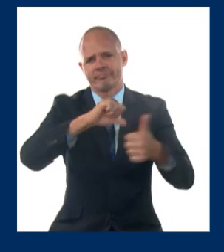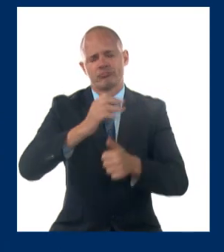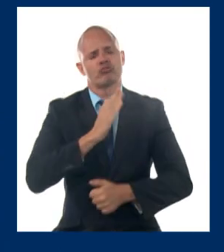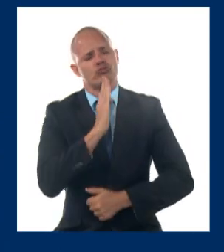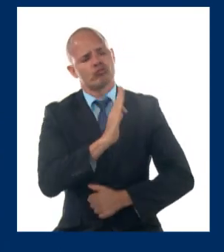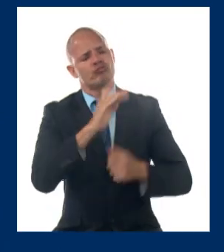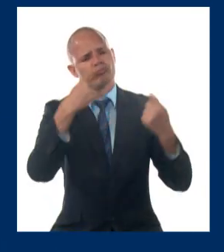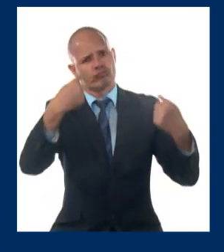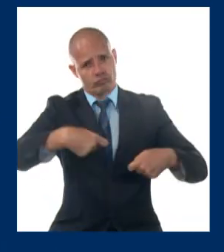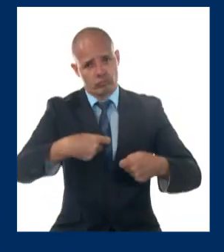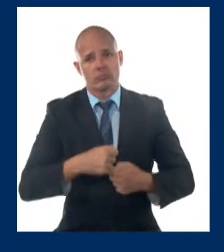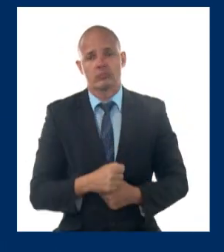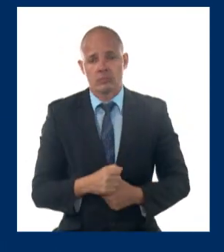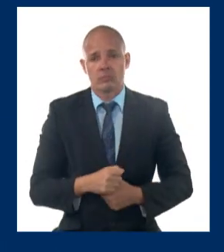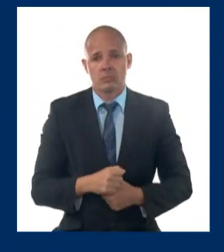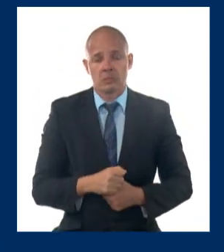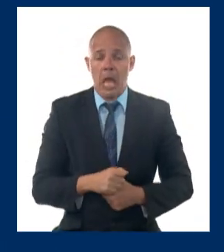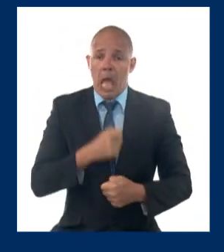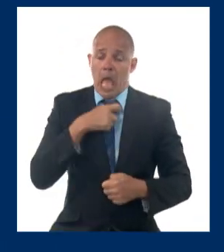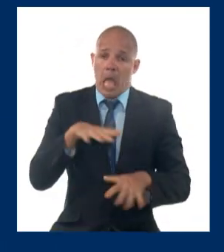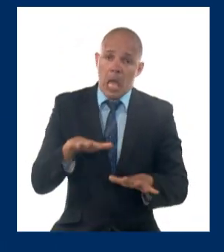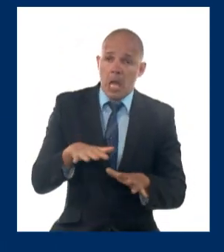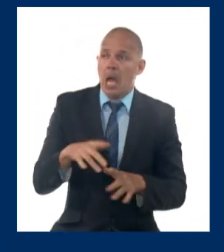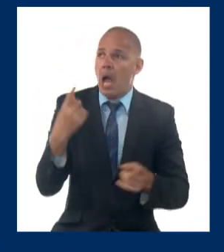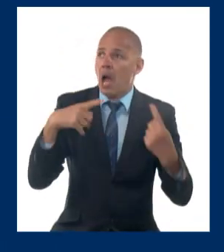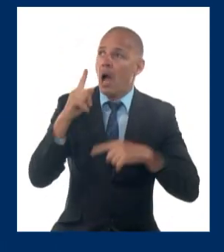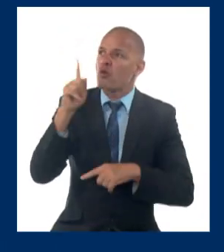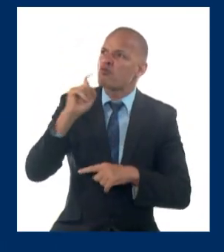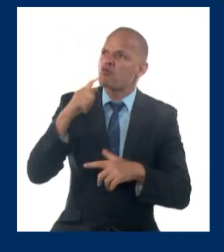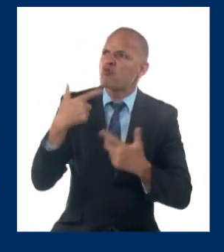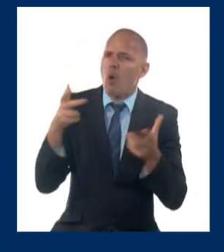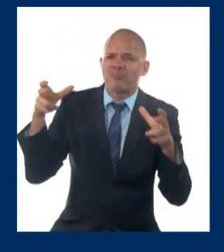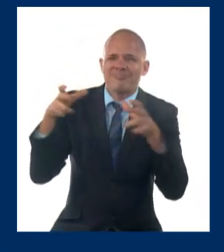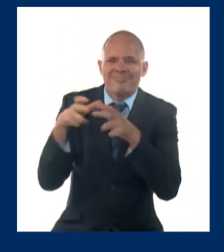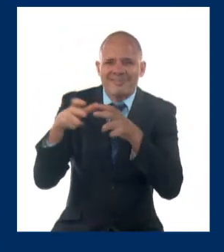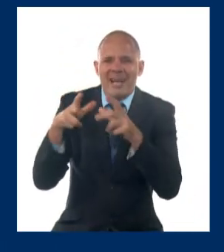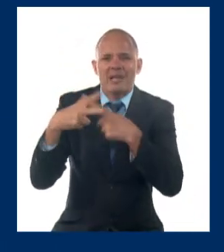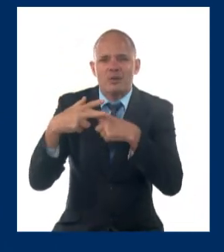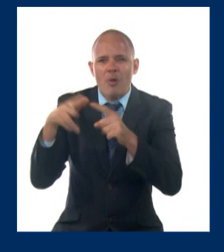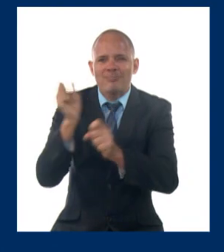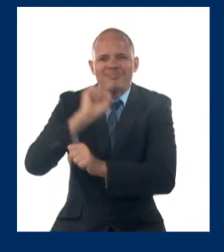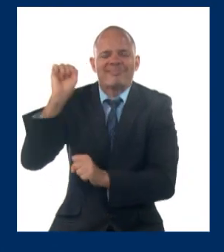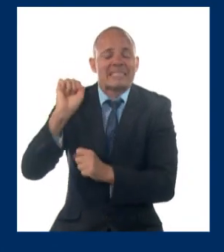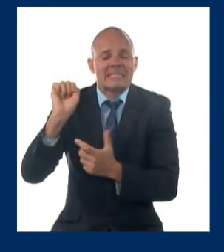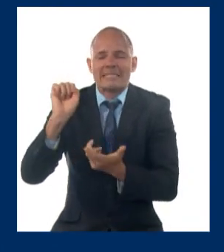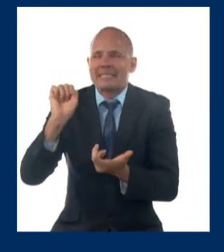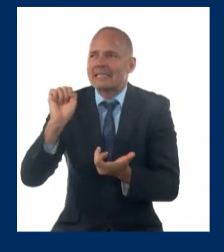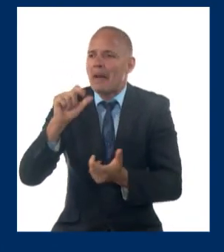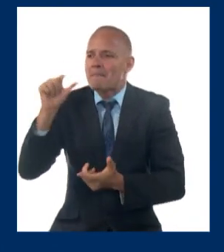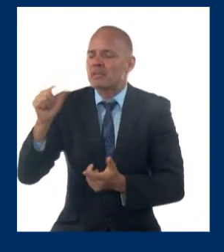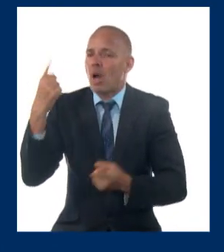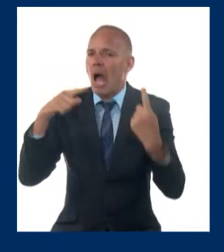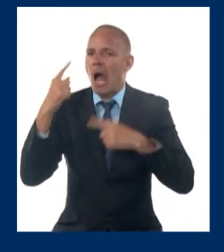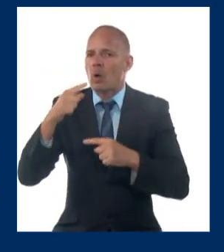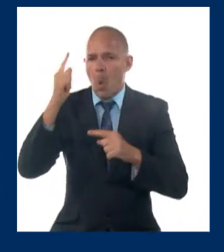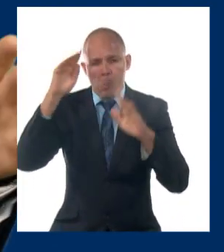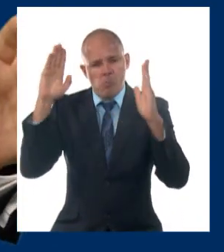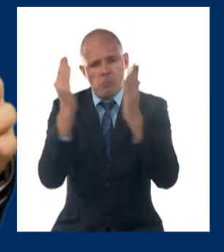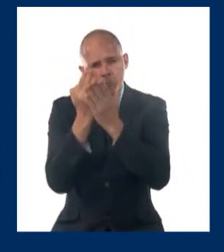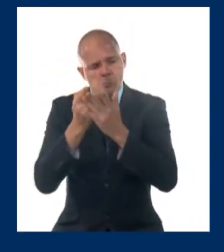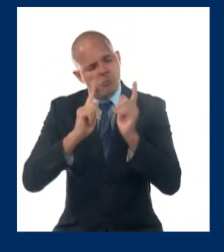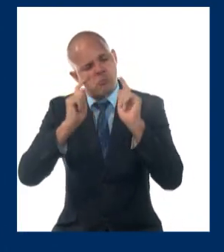No tendrán ninguna posibilidad de éxito en Bruselas aquellos que intenten imponer una visión sesgada y